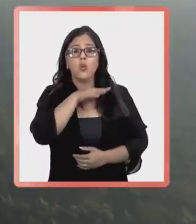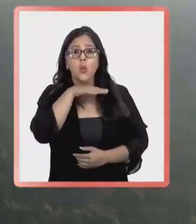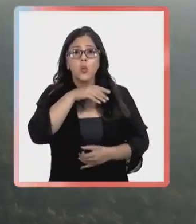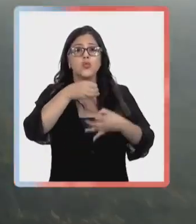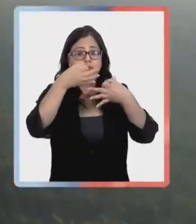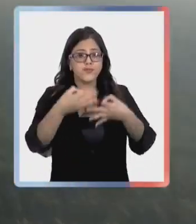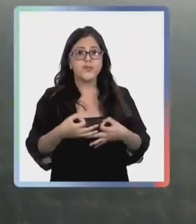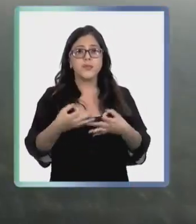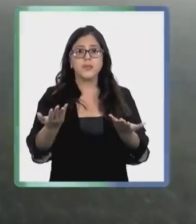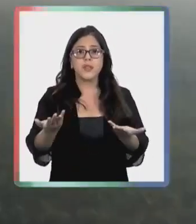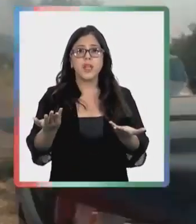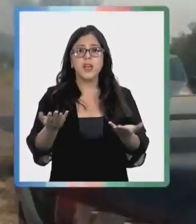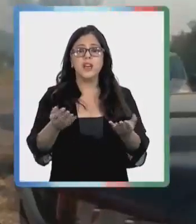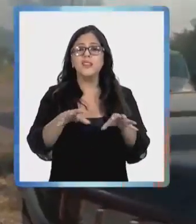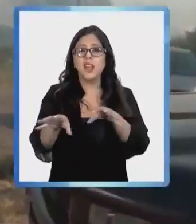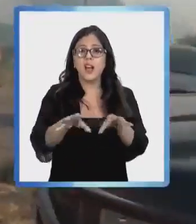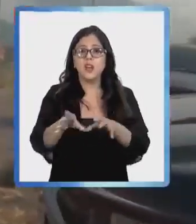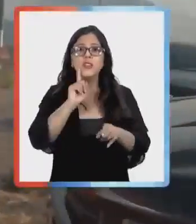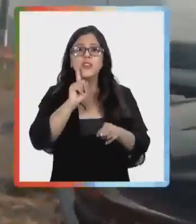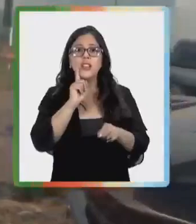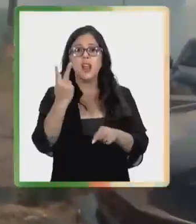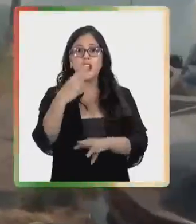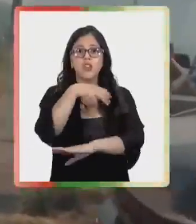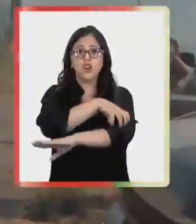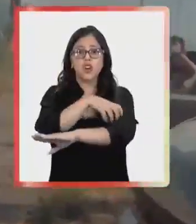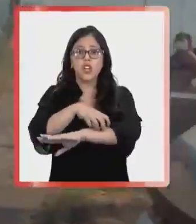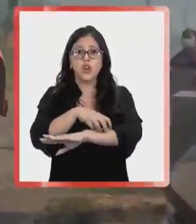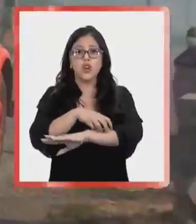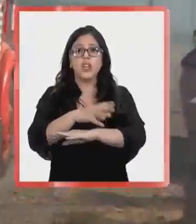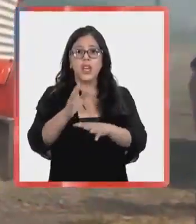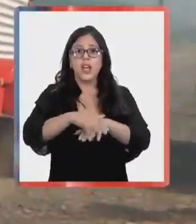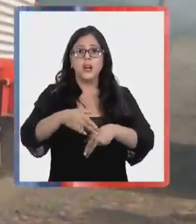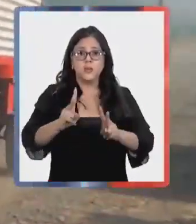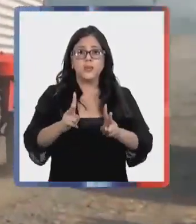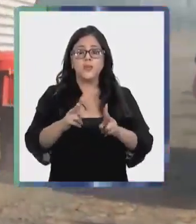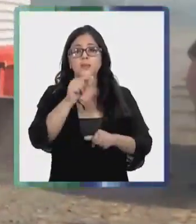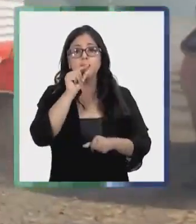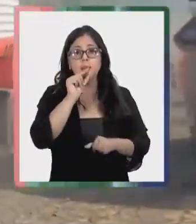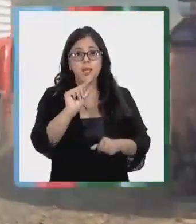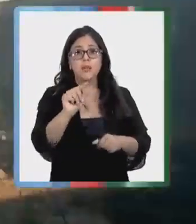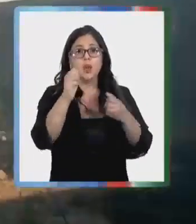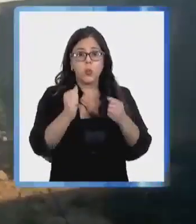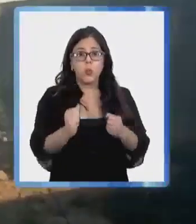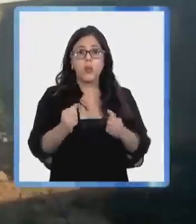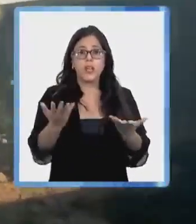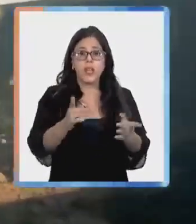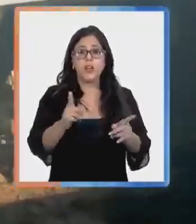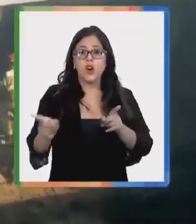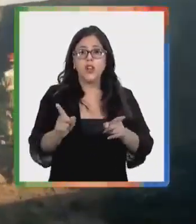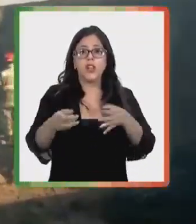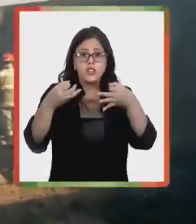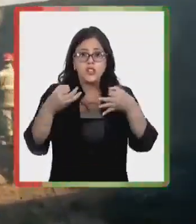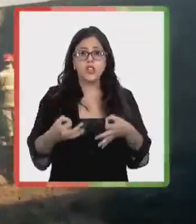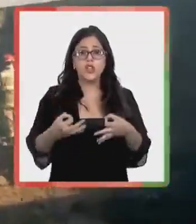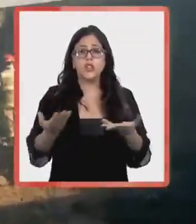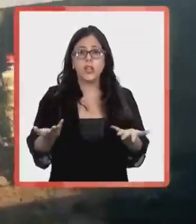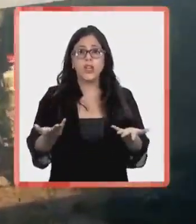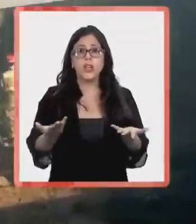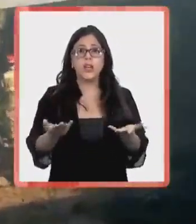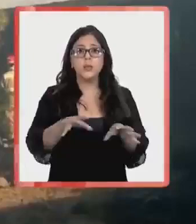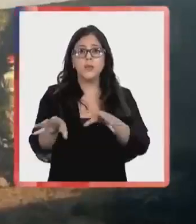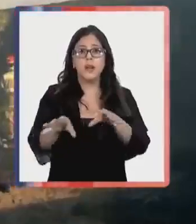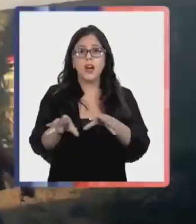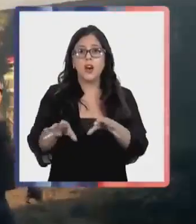eficacia en cuanto al uso de los recursos que tienen ambas regiones para que estén disponibles, para que prontamente se puedan generar las coordinaciones para la